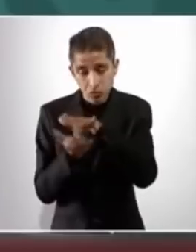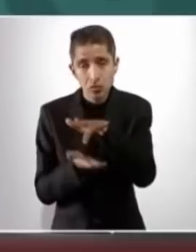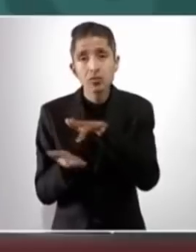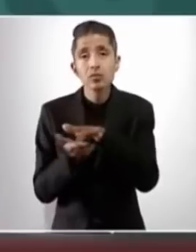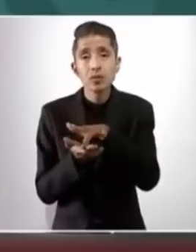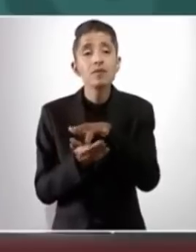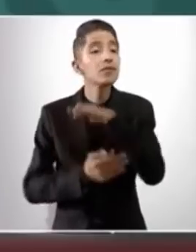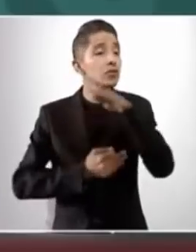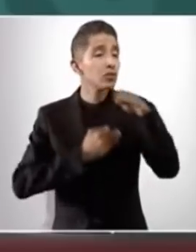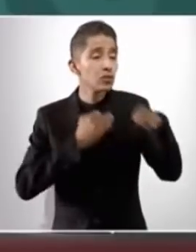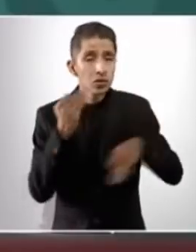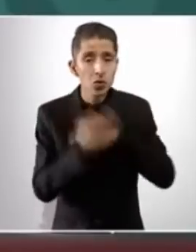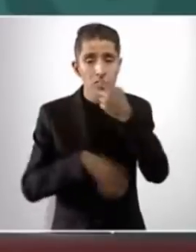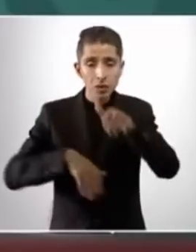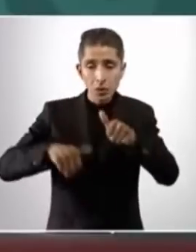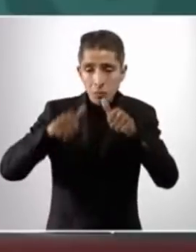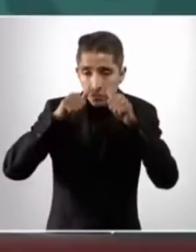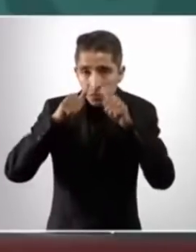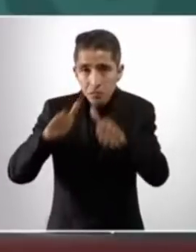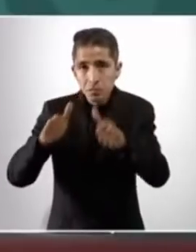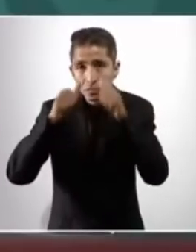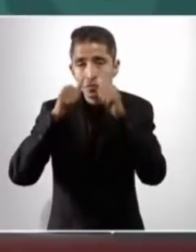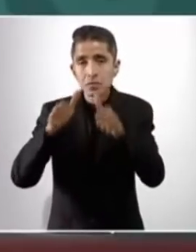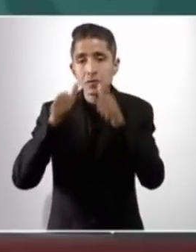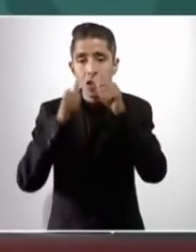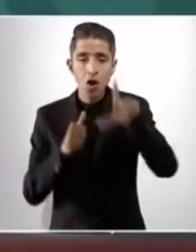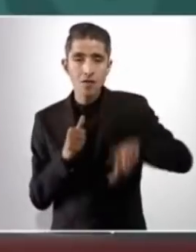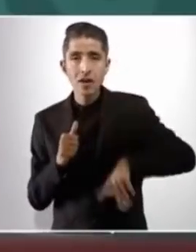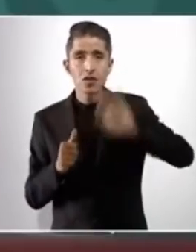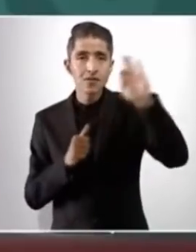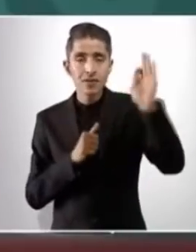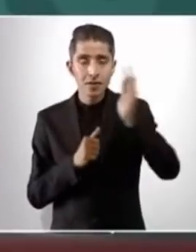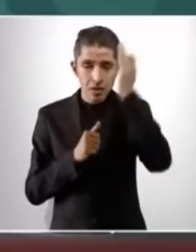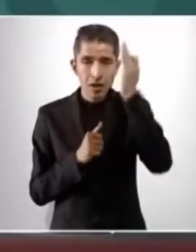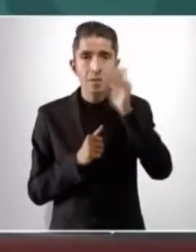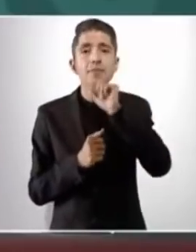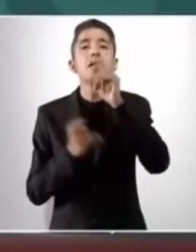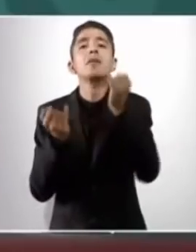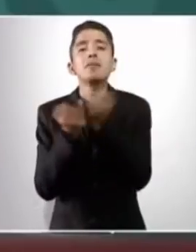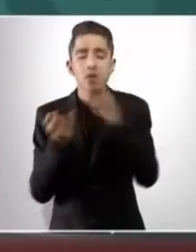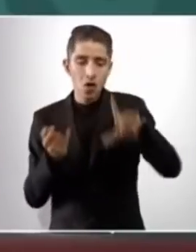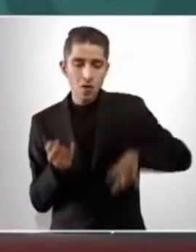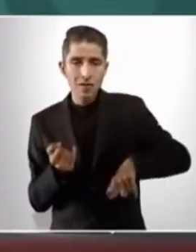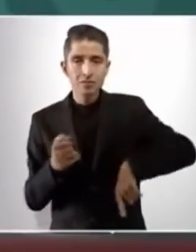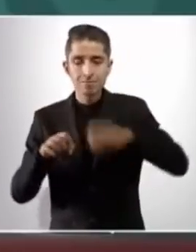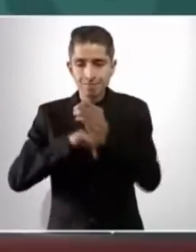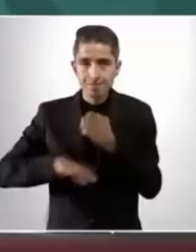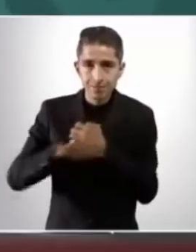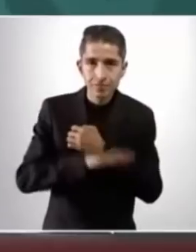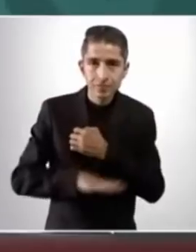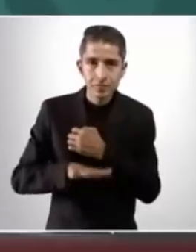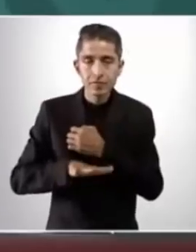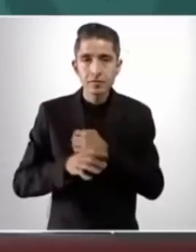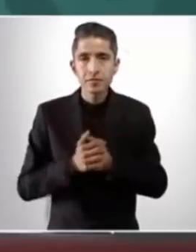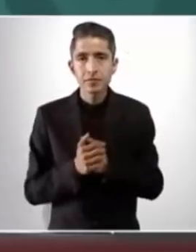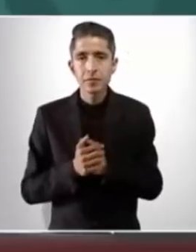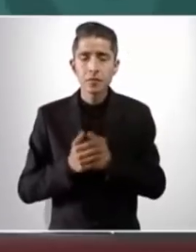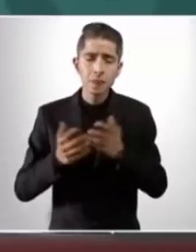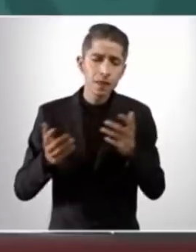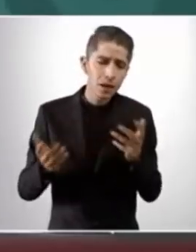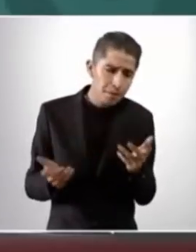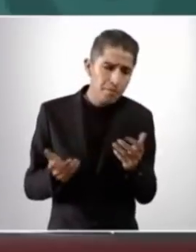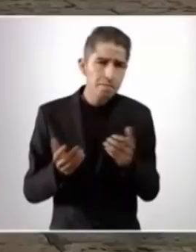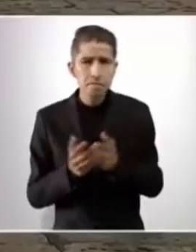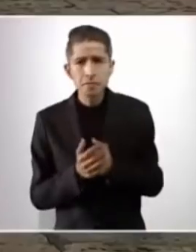van a tener atención de parte del gobierno federal y del gobierno del Estado. De manera muy